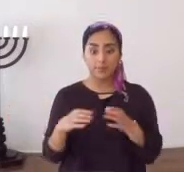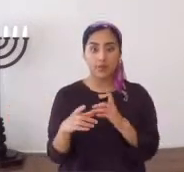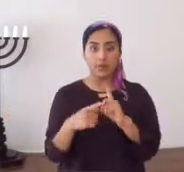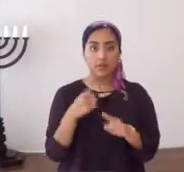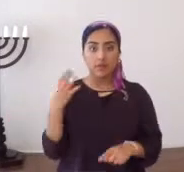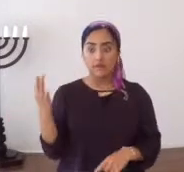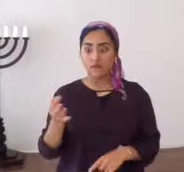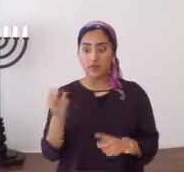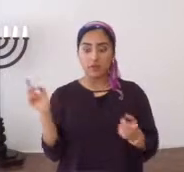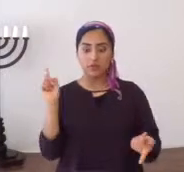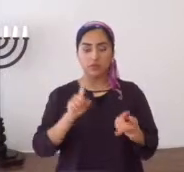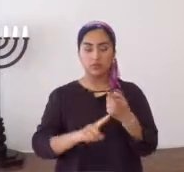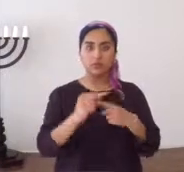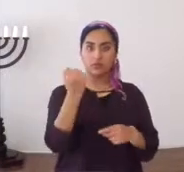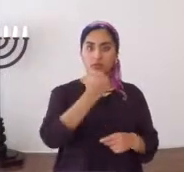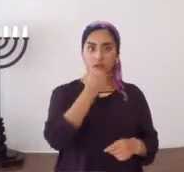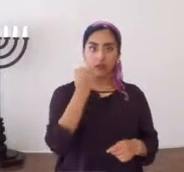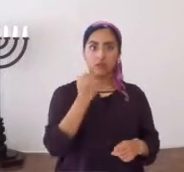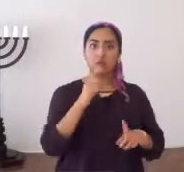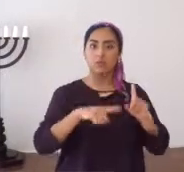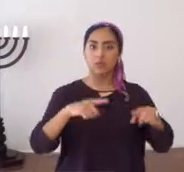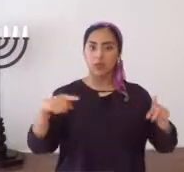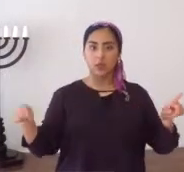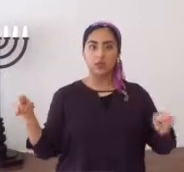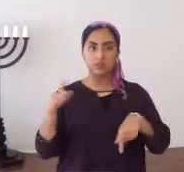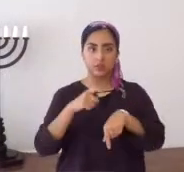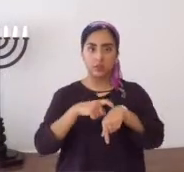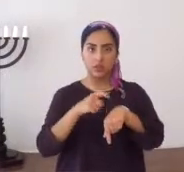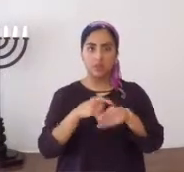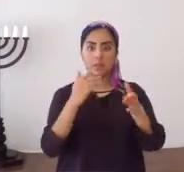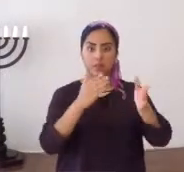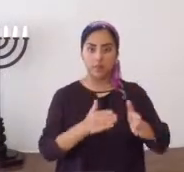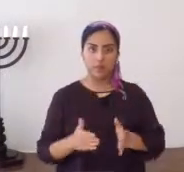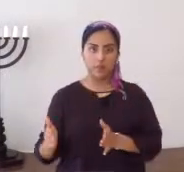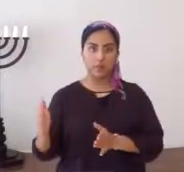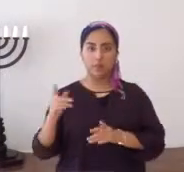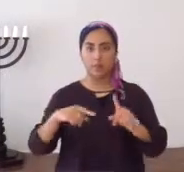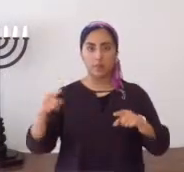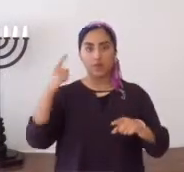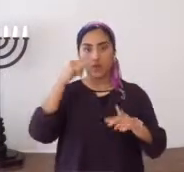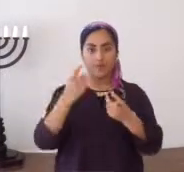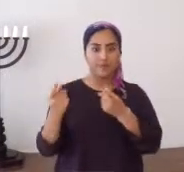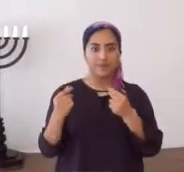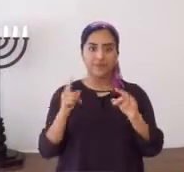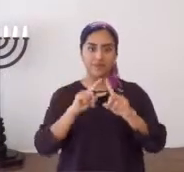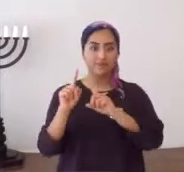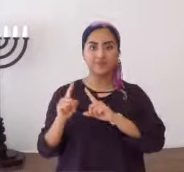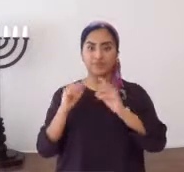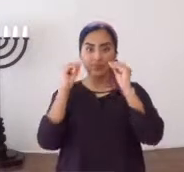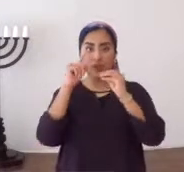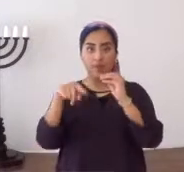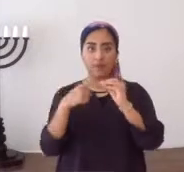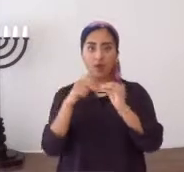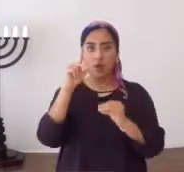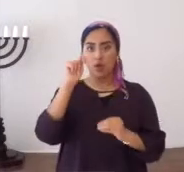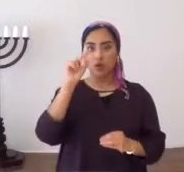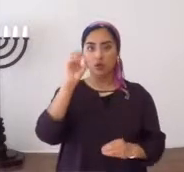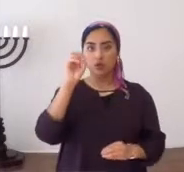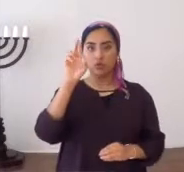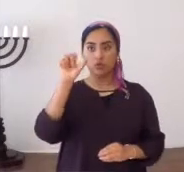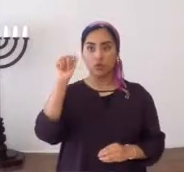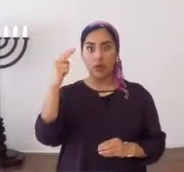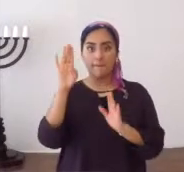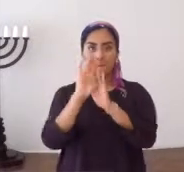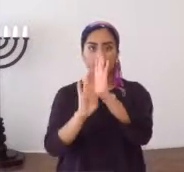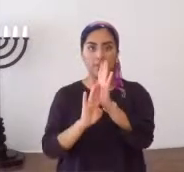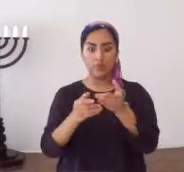Y nos reunimos entonces de viernes a sábado, en diferentes cultos, y en diferentes, para diferentes administraciones